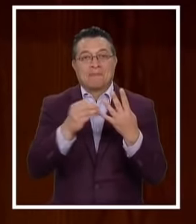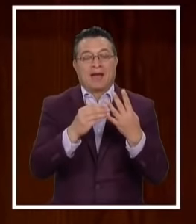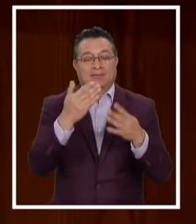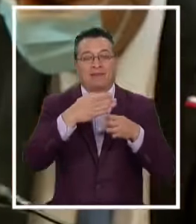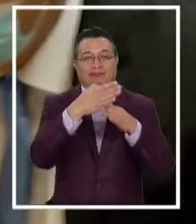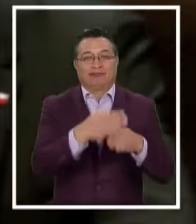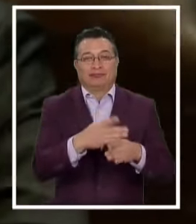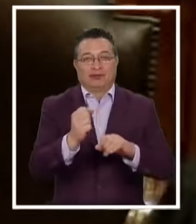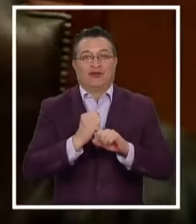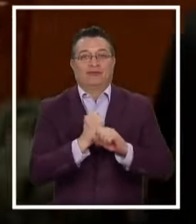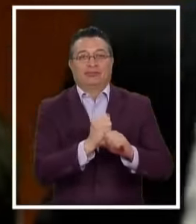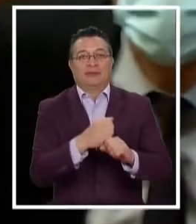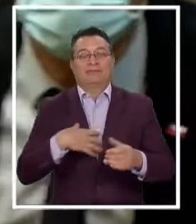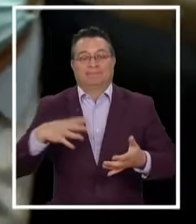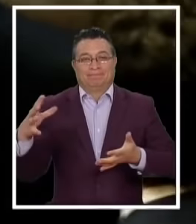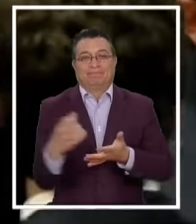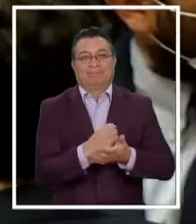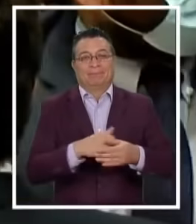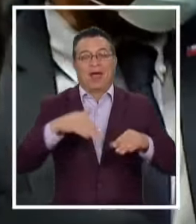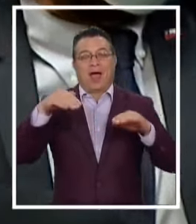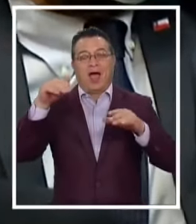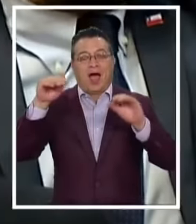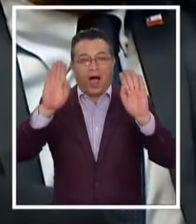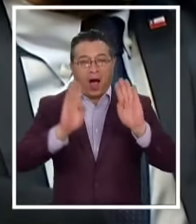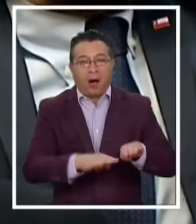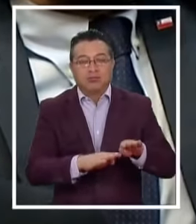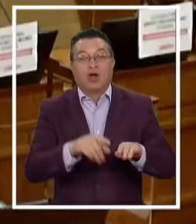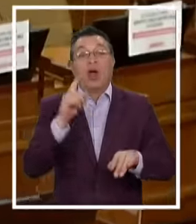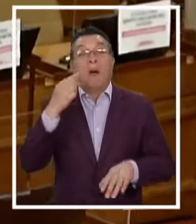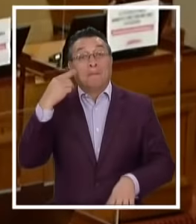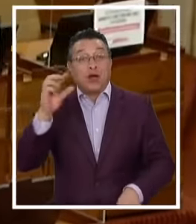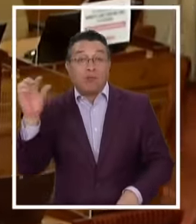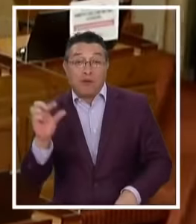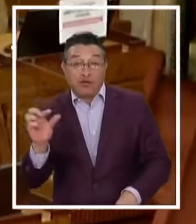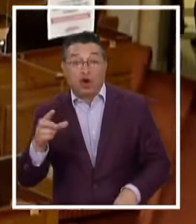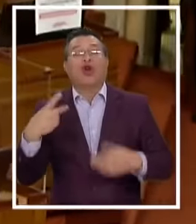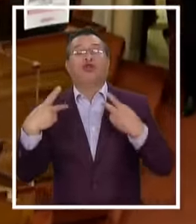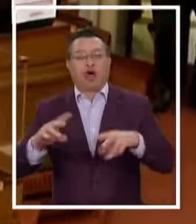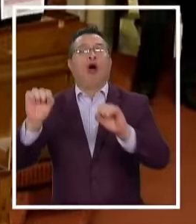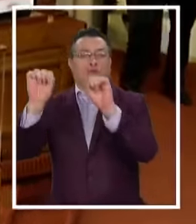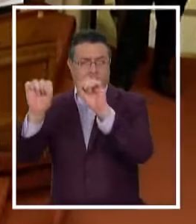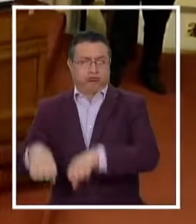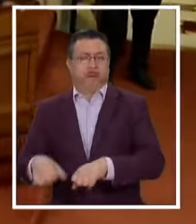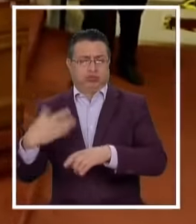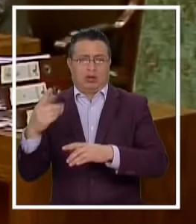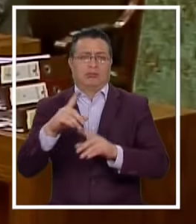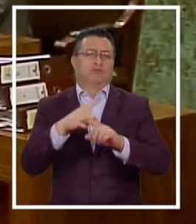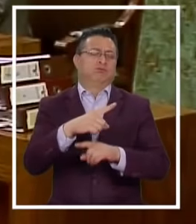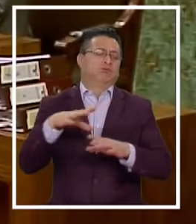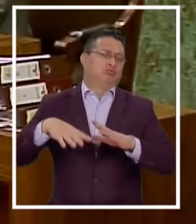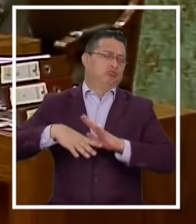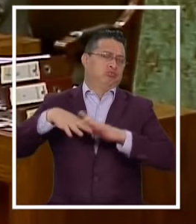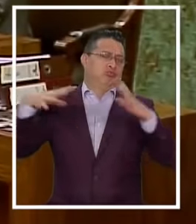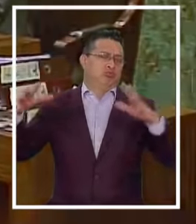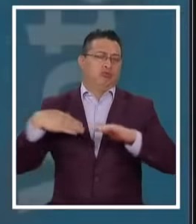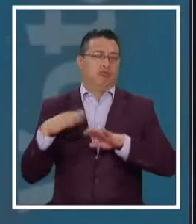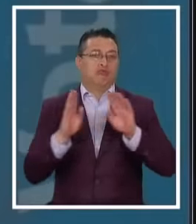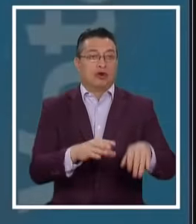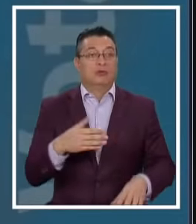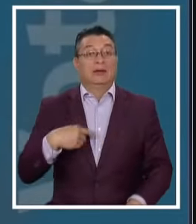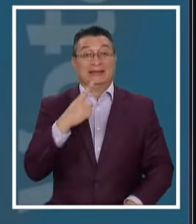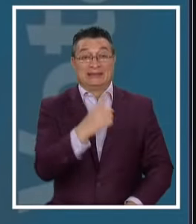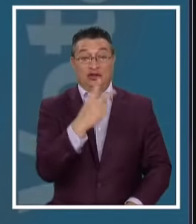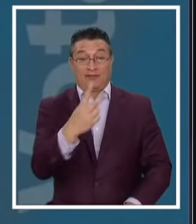permanente de la oposición para ser aprobado El transitorio, sin embargo, pasó la prueba con amplio respaldo Por la afirmativa,